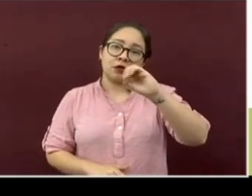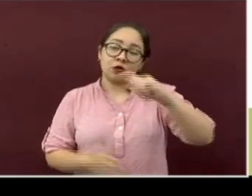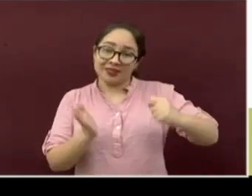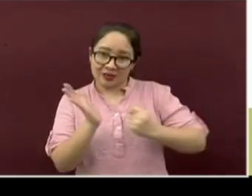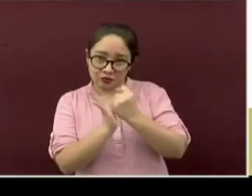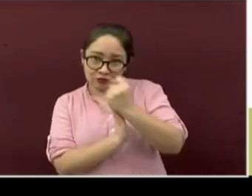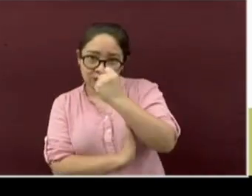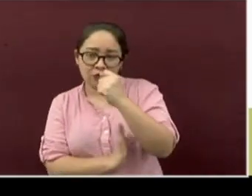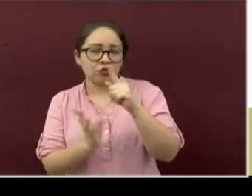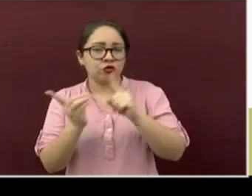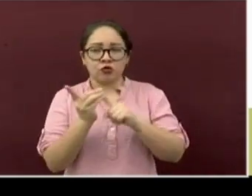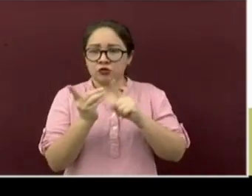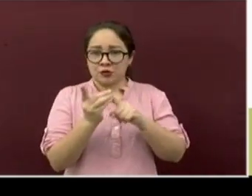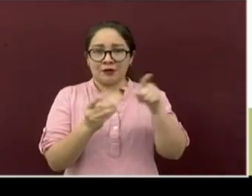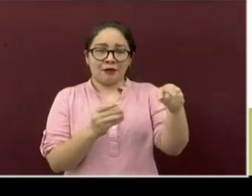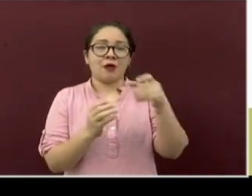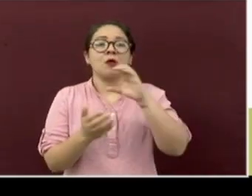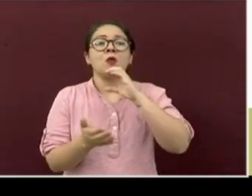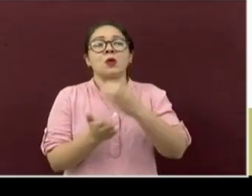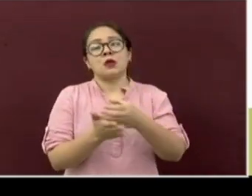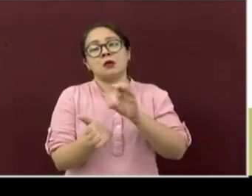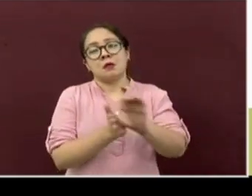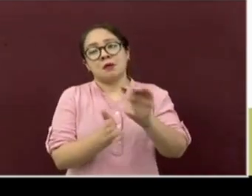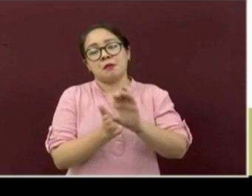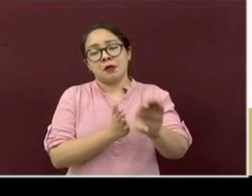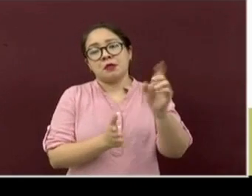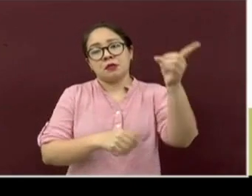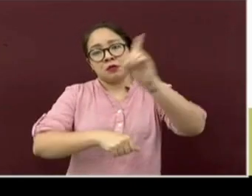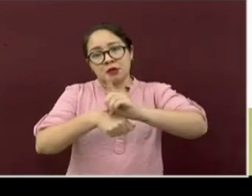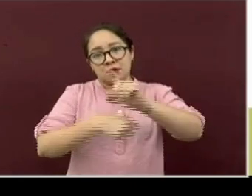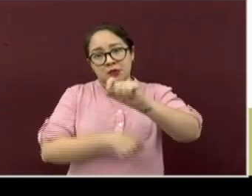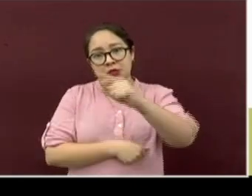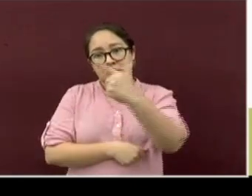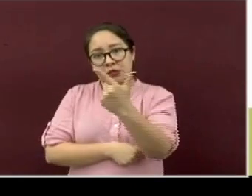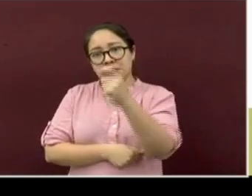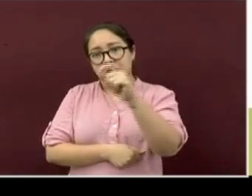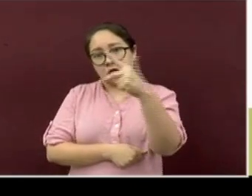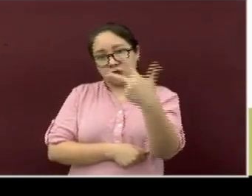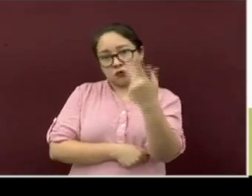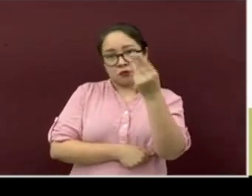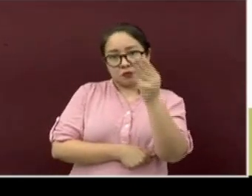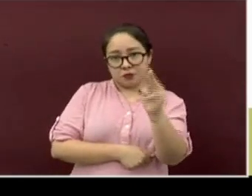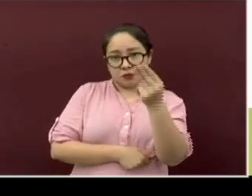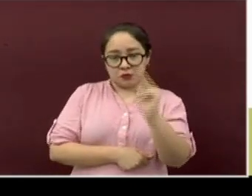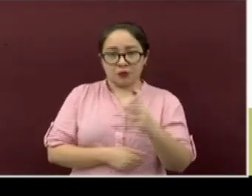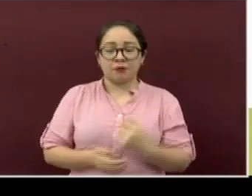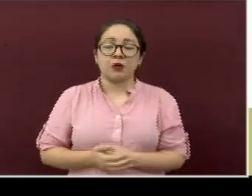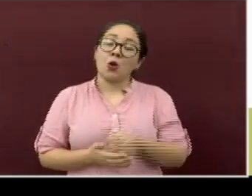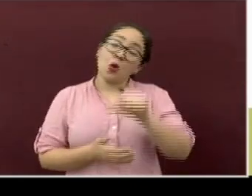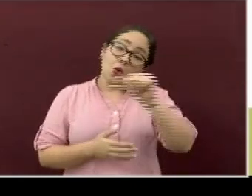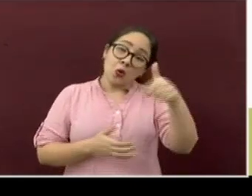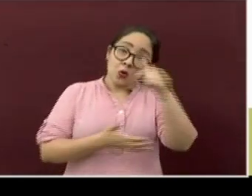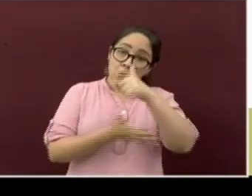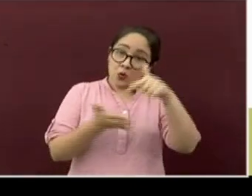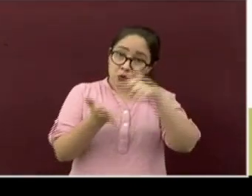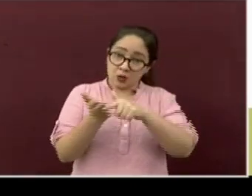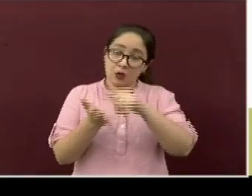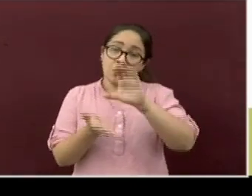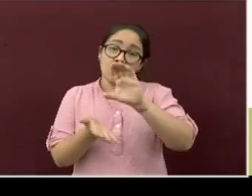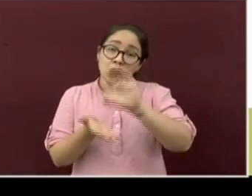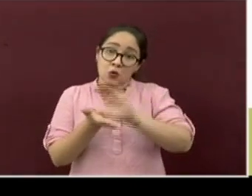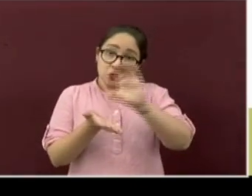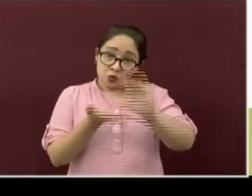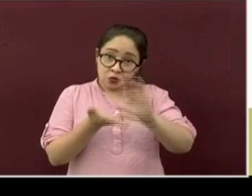Coatepec los días 27 y 28 de mayo. La macro sede de Cozcomatepec aplicará